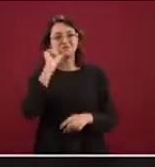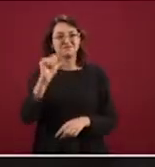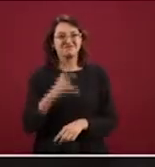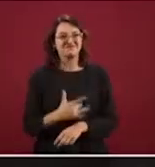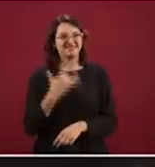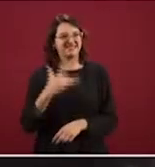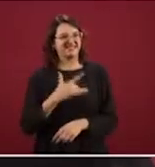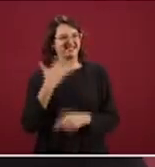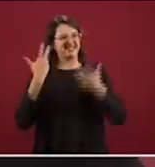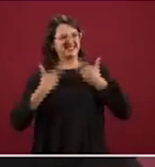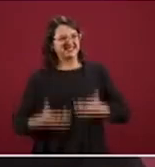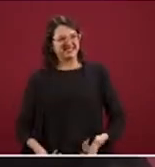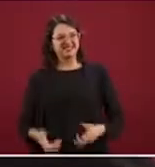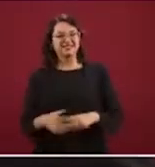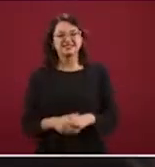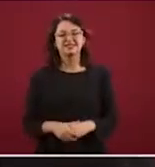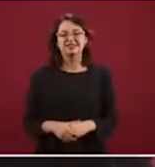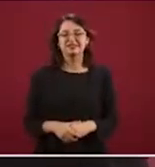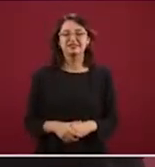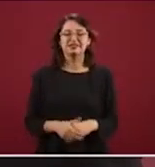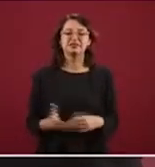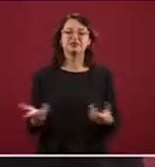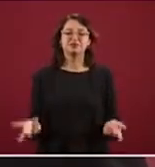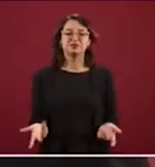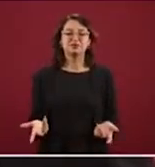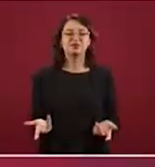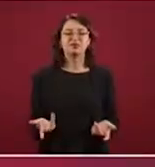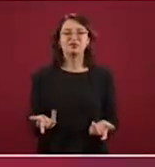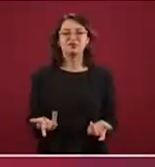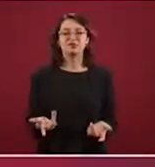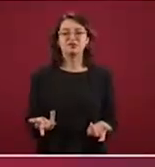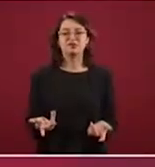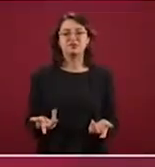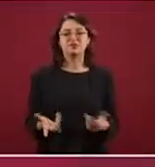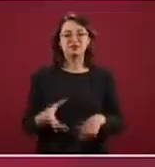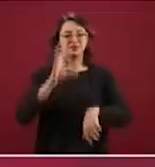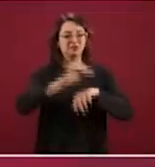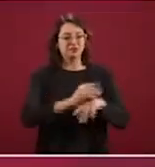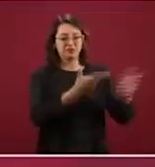¿Y por qué es todavía más relevante? Pues porque los agregados los autoriza México,